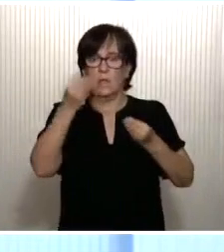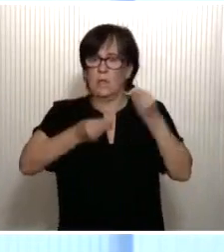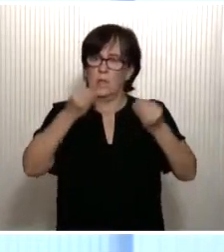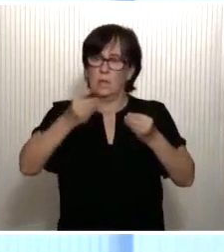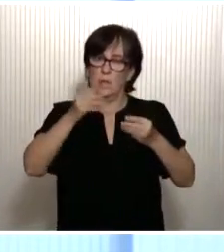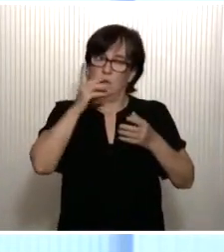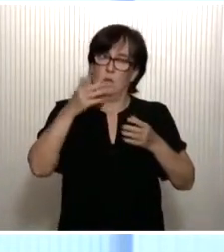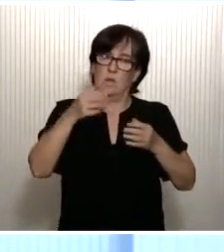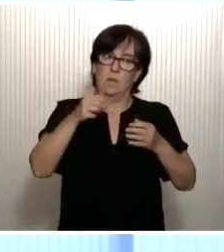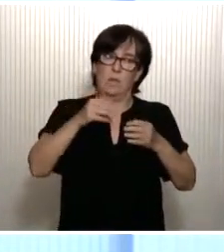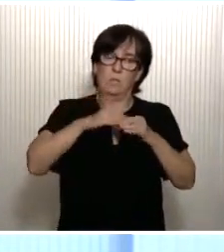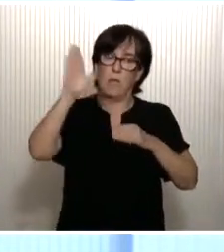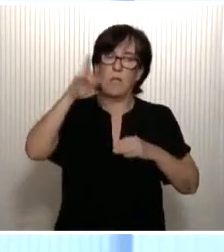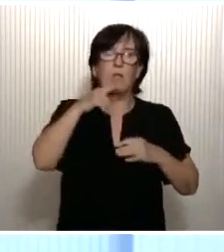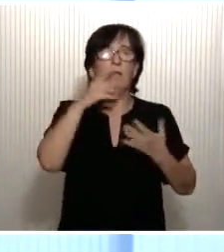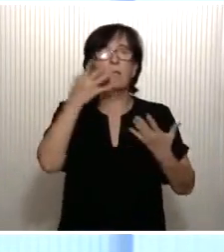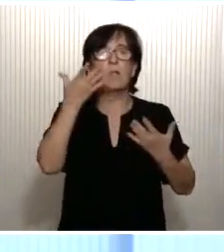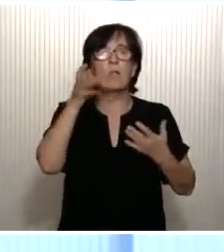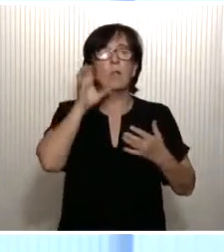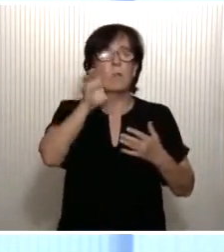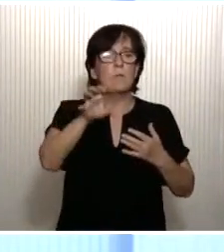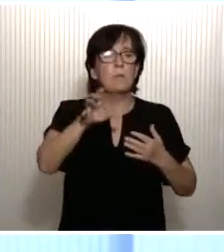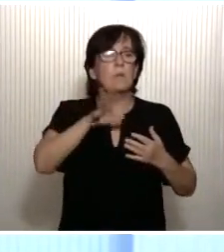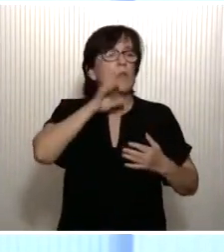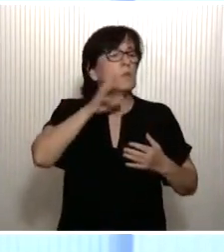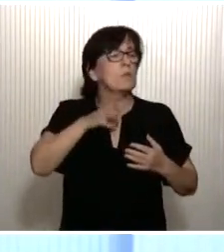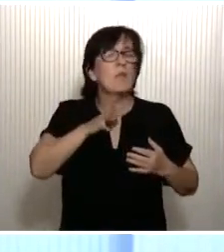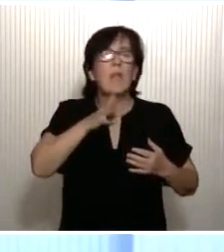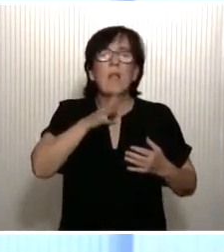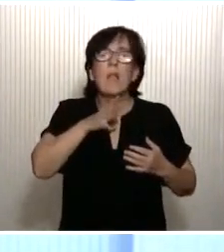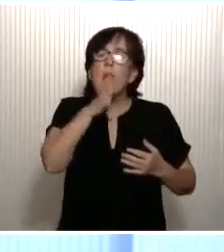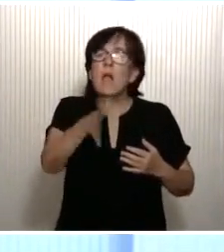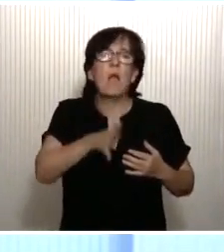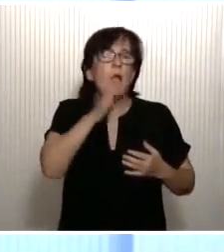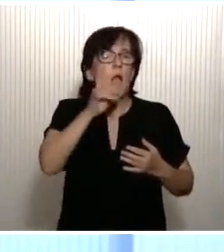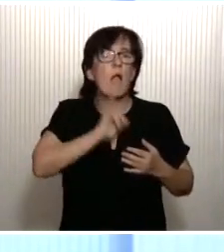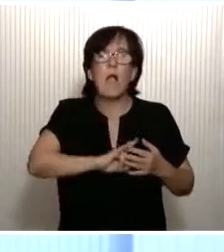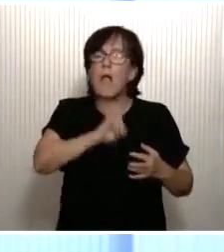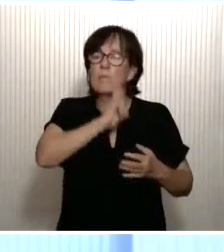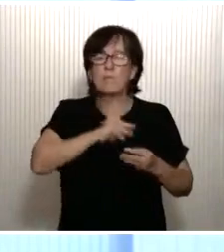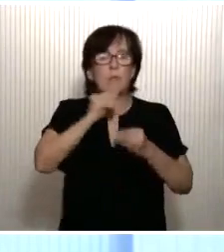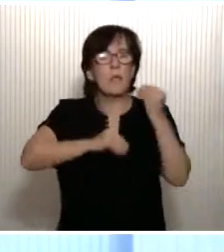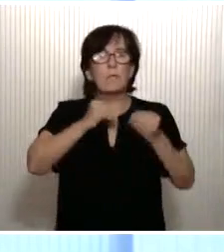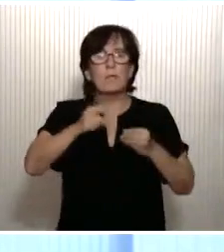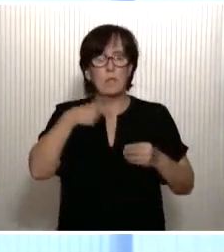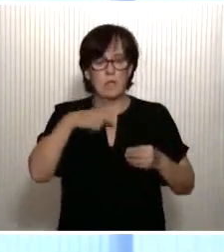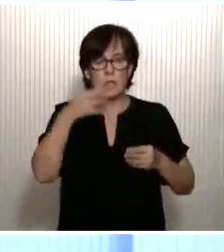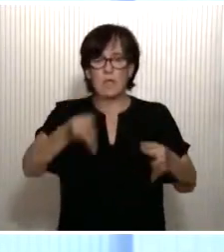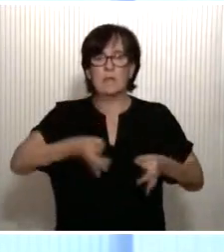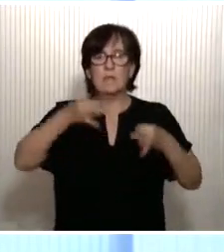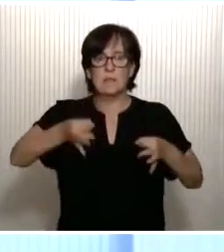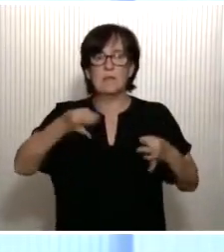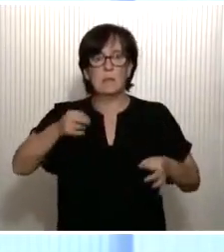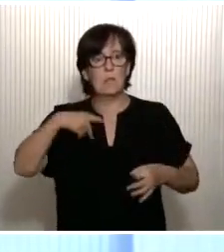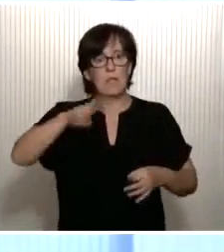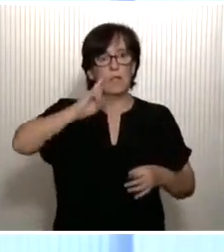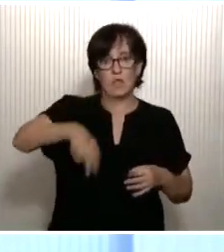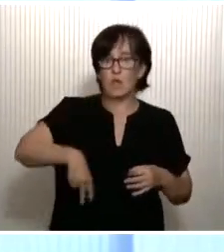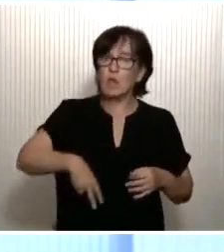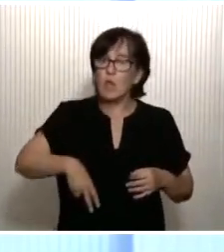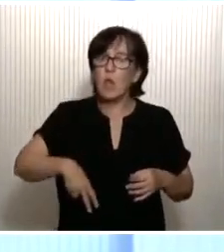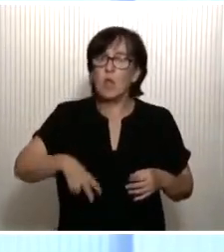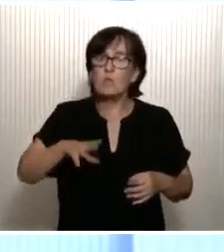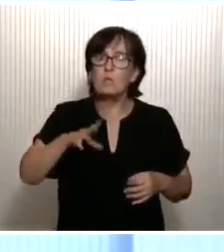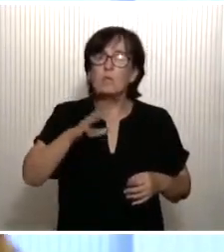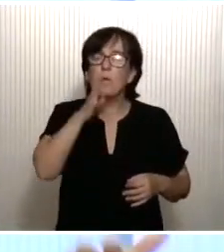50 años. Pero somos un país admirable. Y lo somos no solo por aquellas cosas en las que siempre nos hemos reconocido como admirables cuando